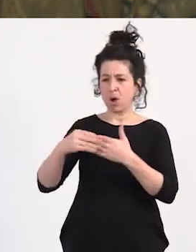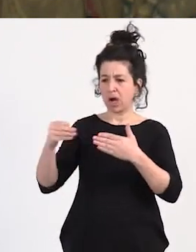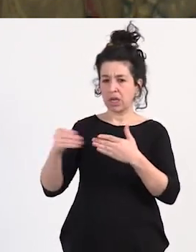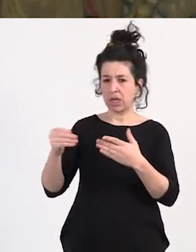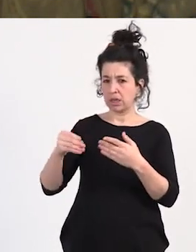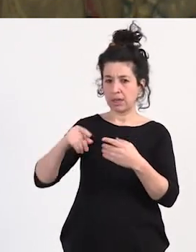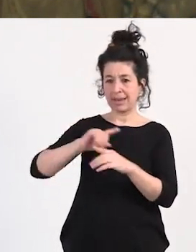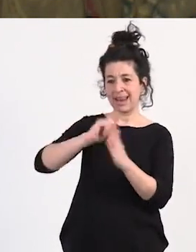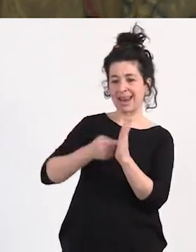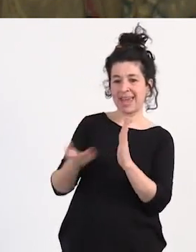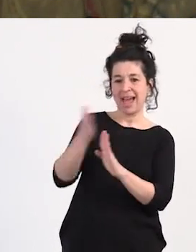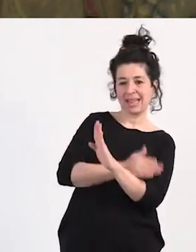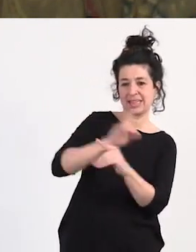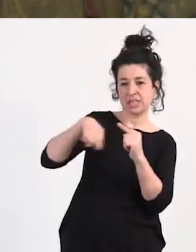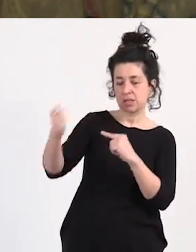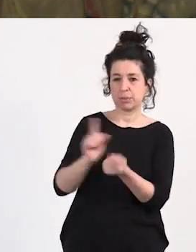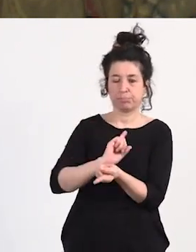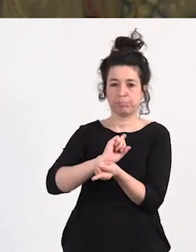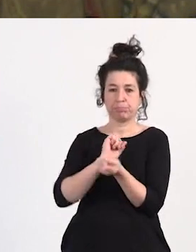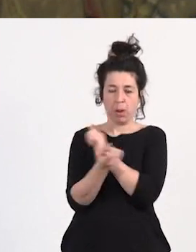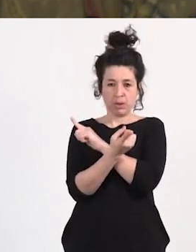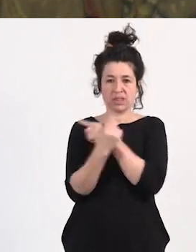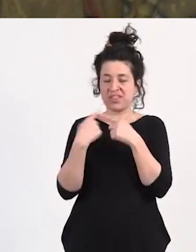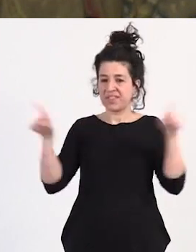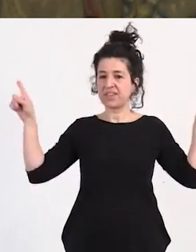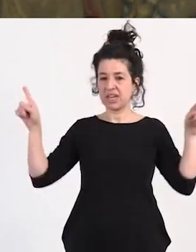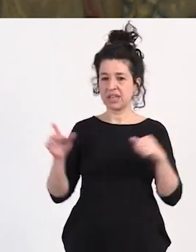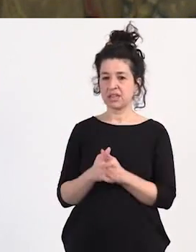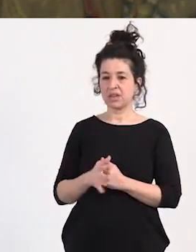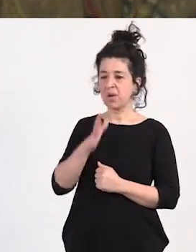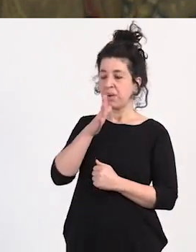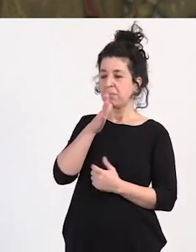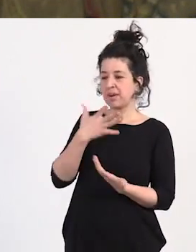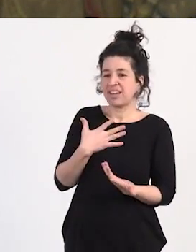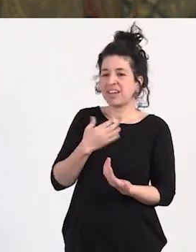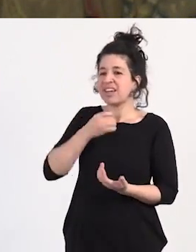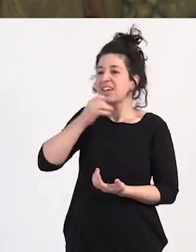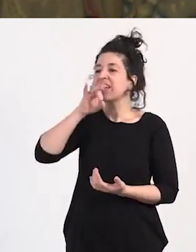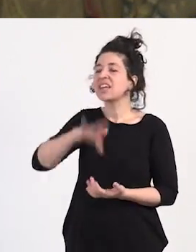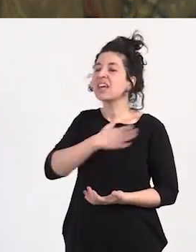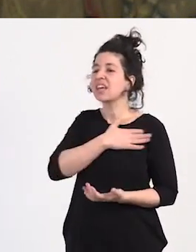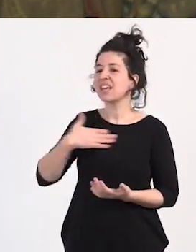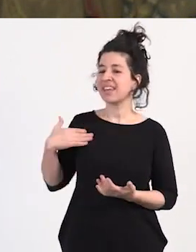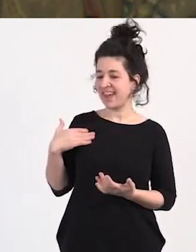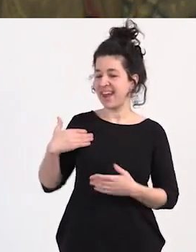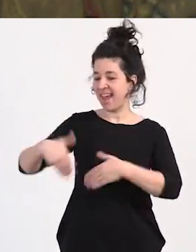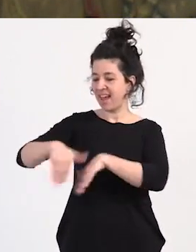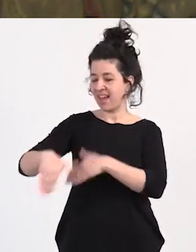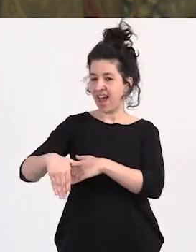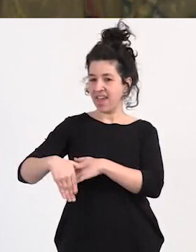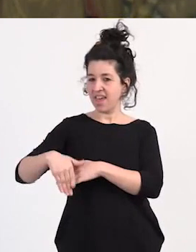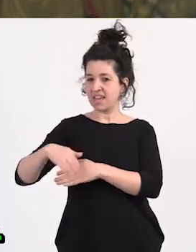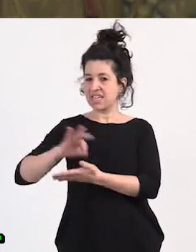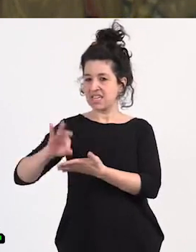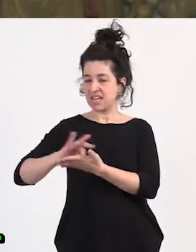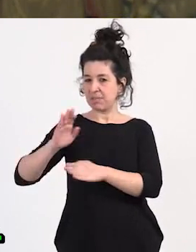ahora porque quien va a arriesgarse a tener un servicio con una trabajadora sexual en la calle si los van a penalizar